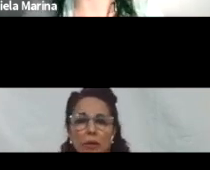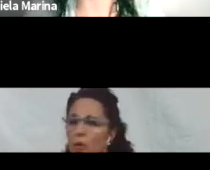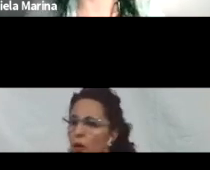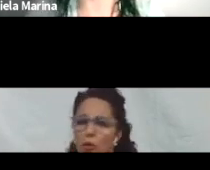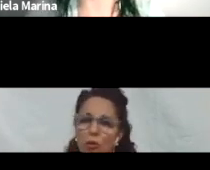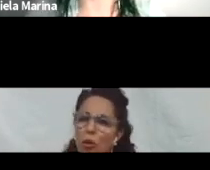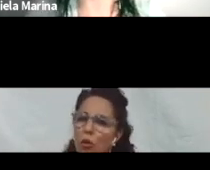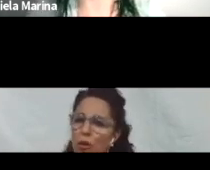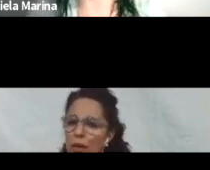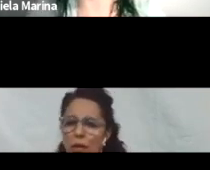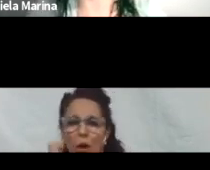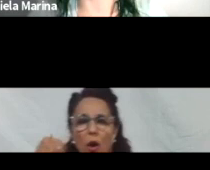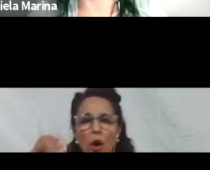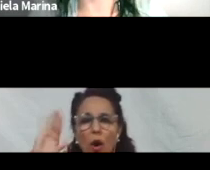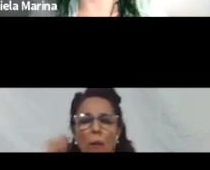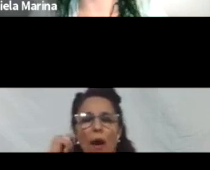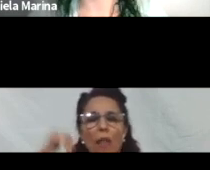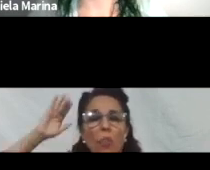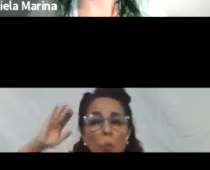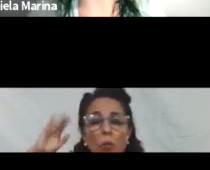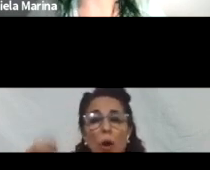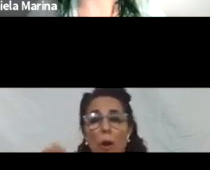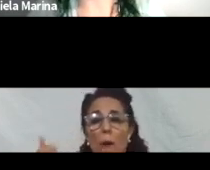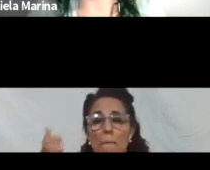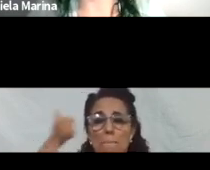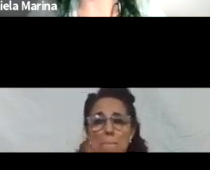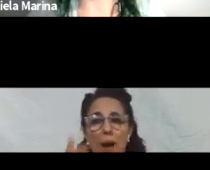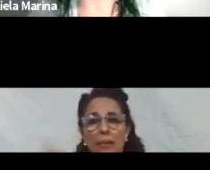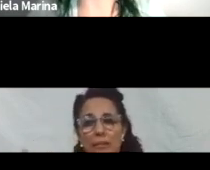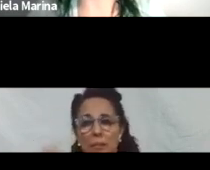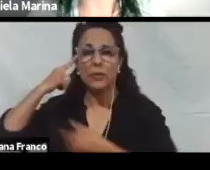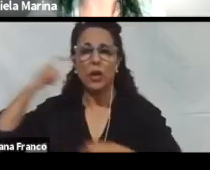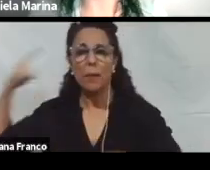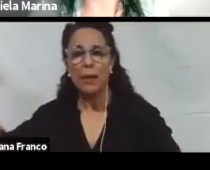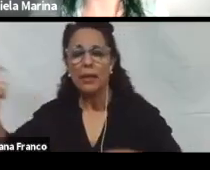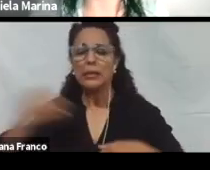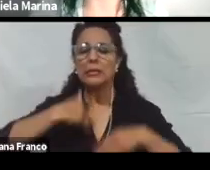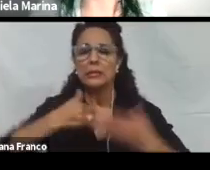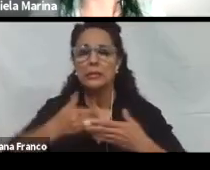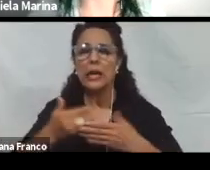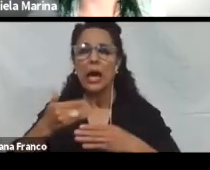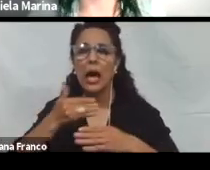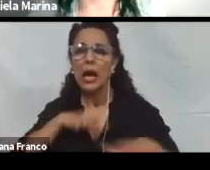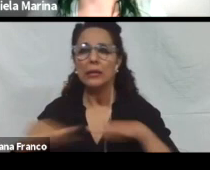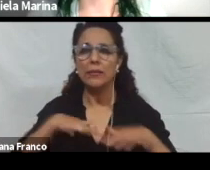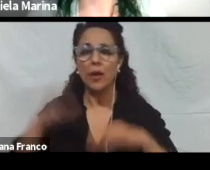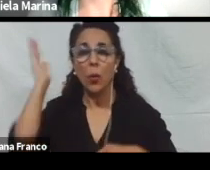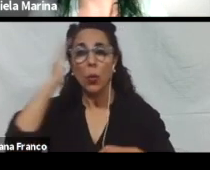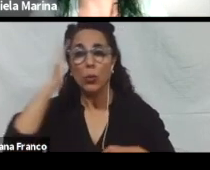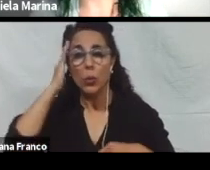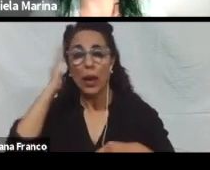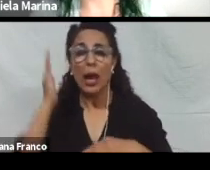y adultos a través de una mayor participación en el aprendizaje, las actividades culturales y comunitarias.